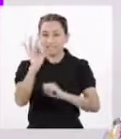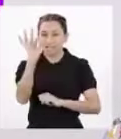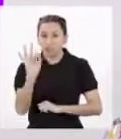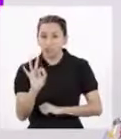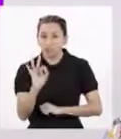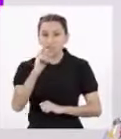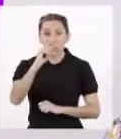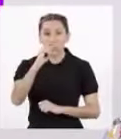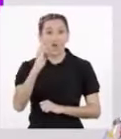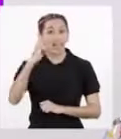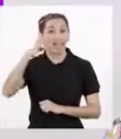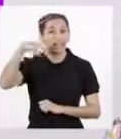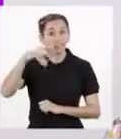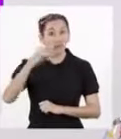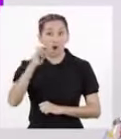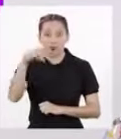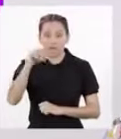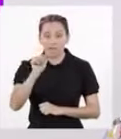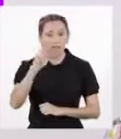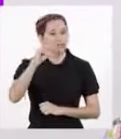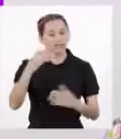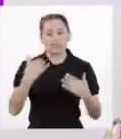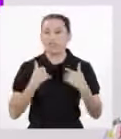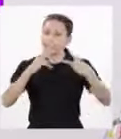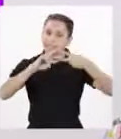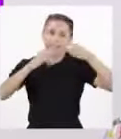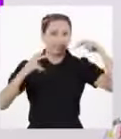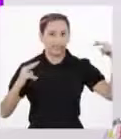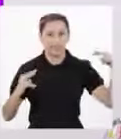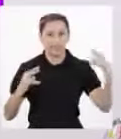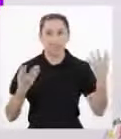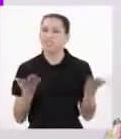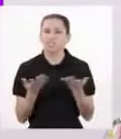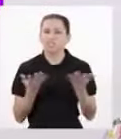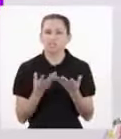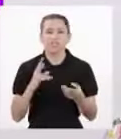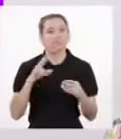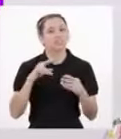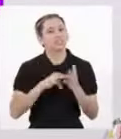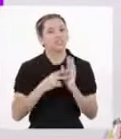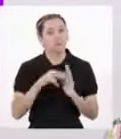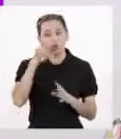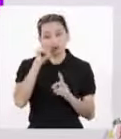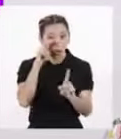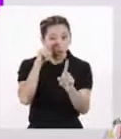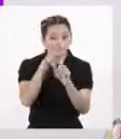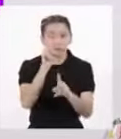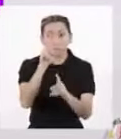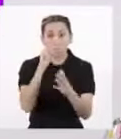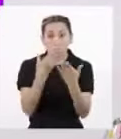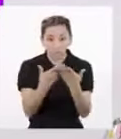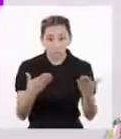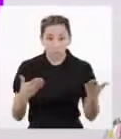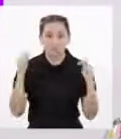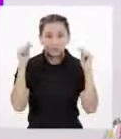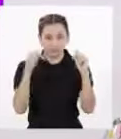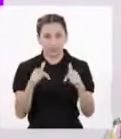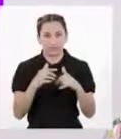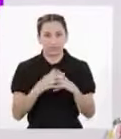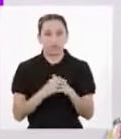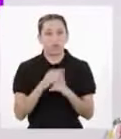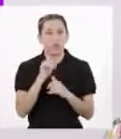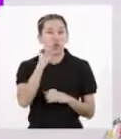del genoma No correspondería a genes Es decir, que no se ha identificado un producto de estas secuencias